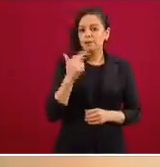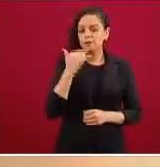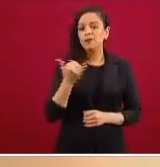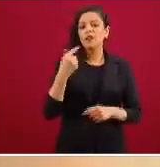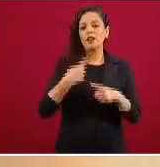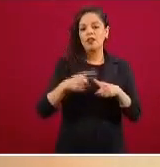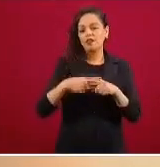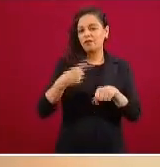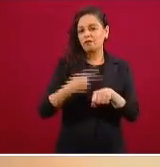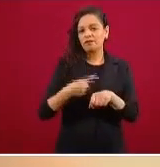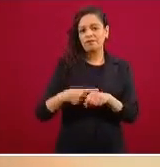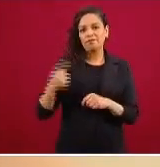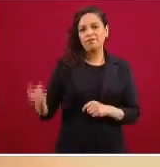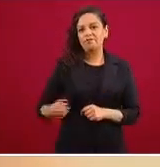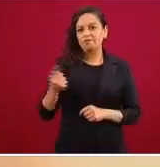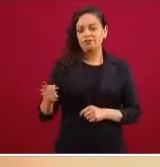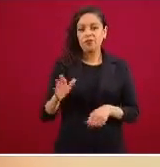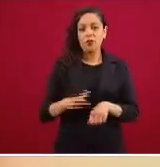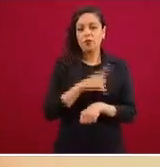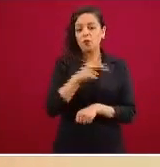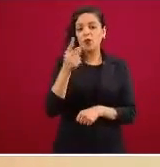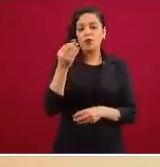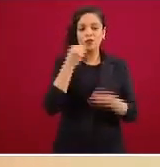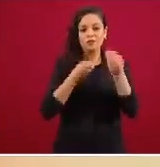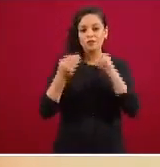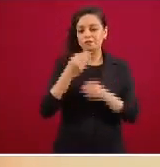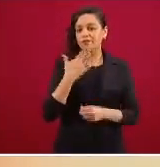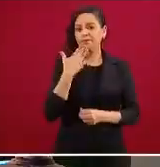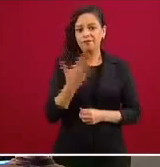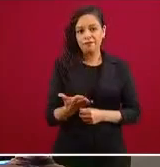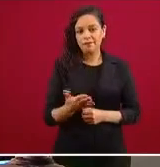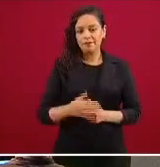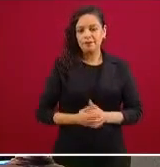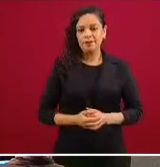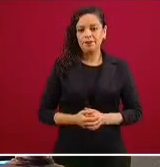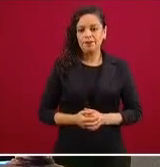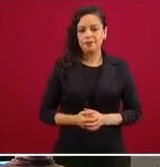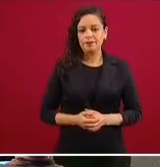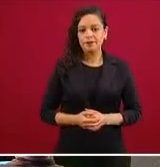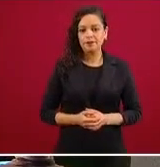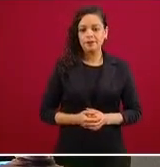asociadas con la mala alimentación la siguiente